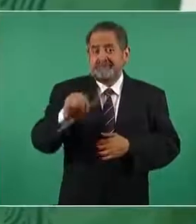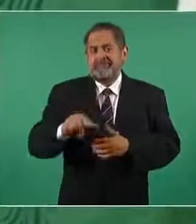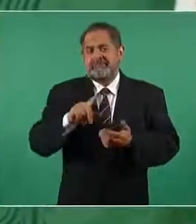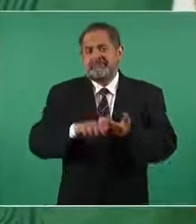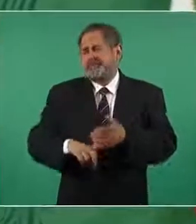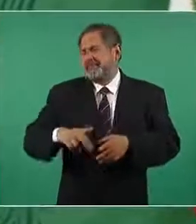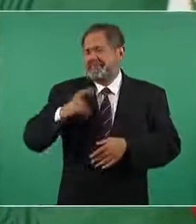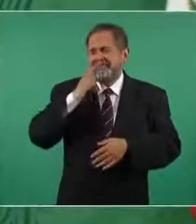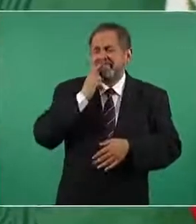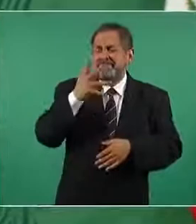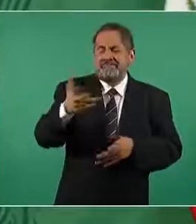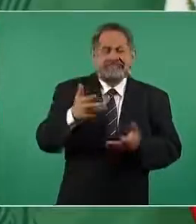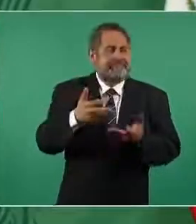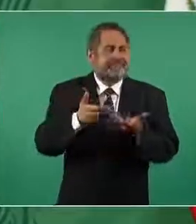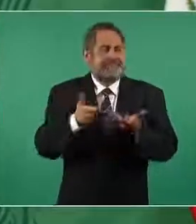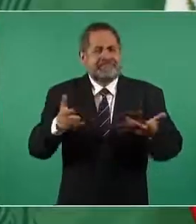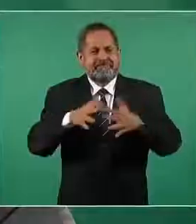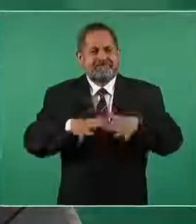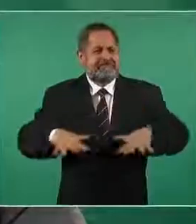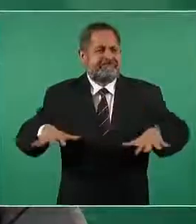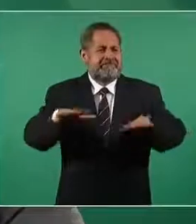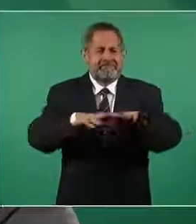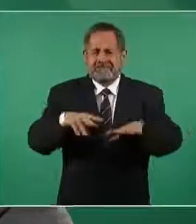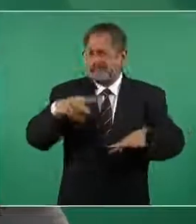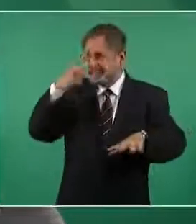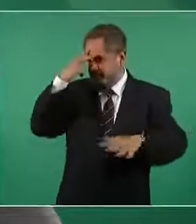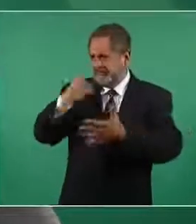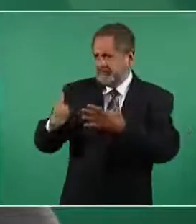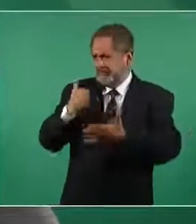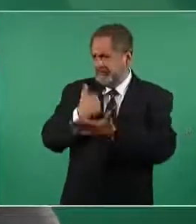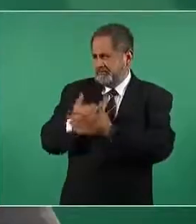mejor terreno del Valle de México